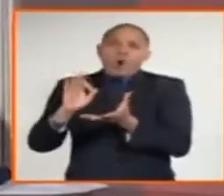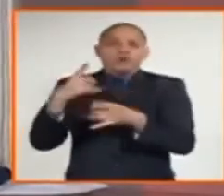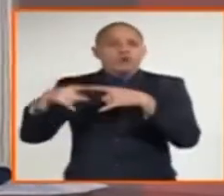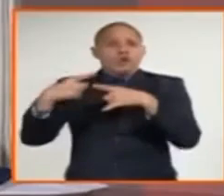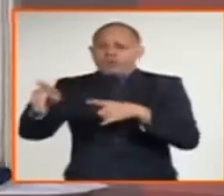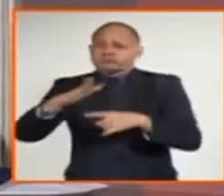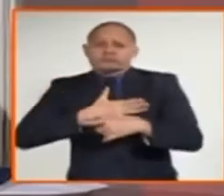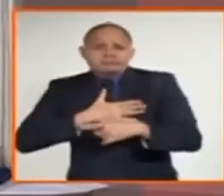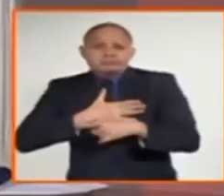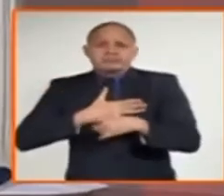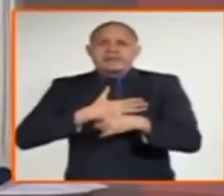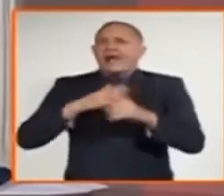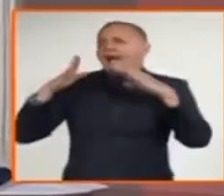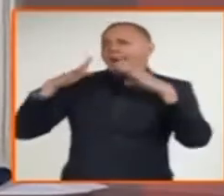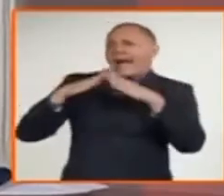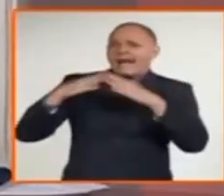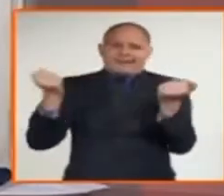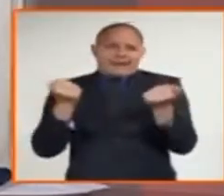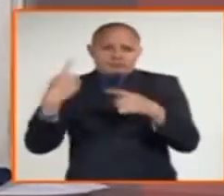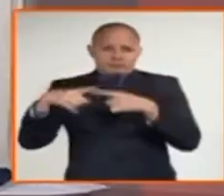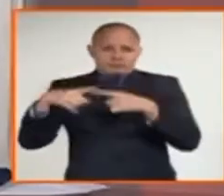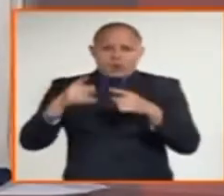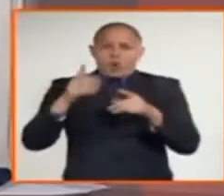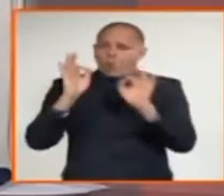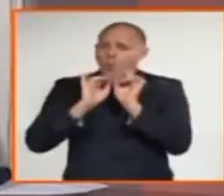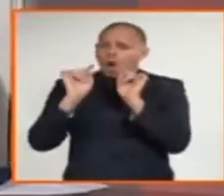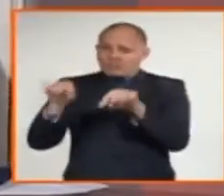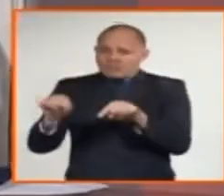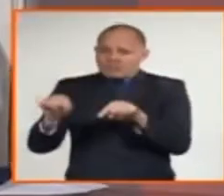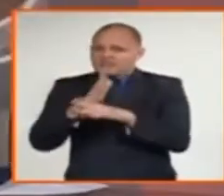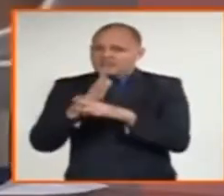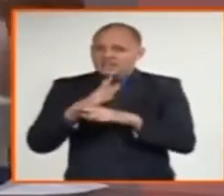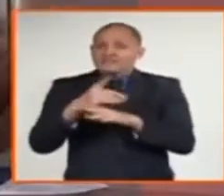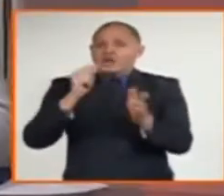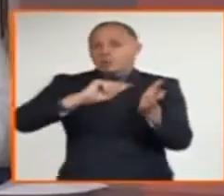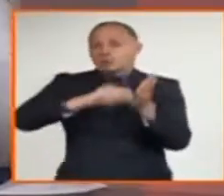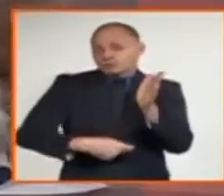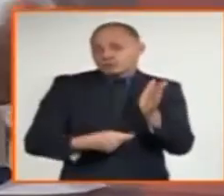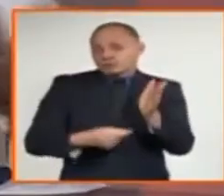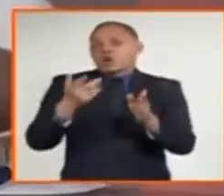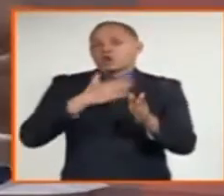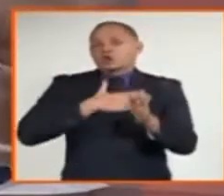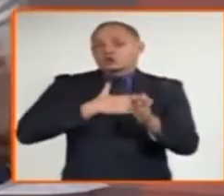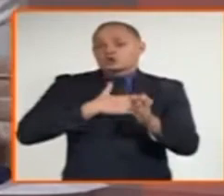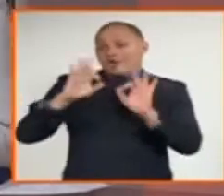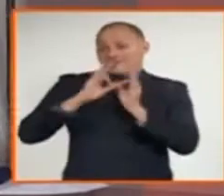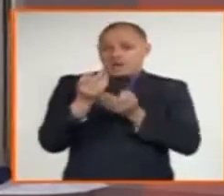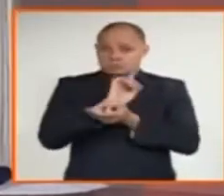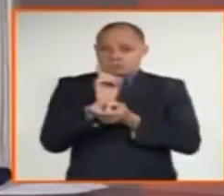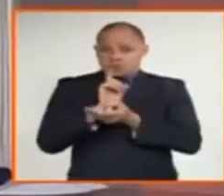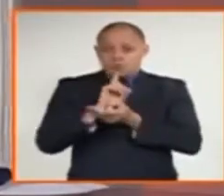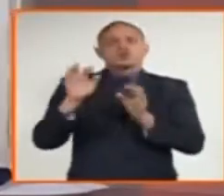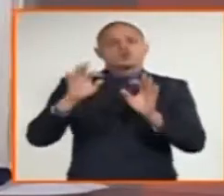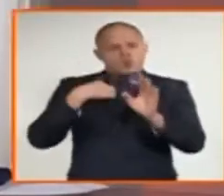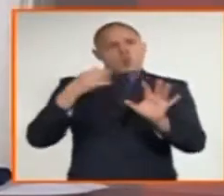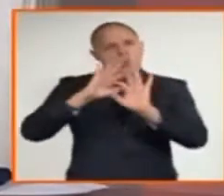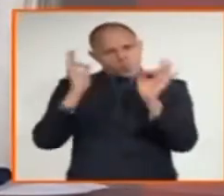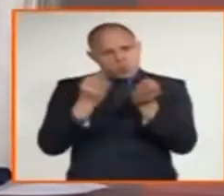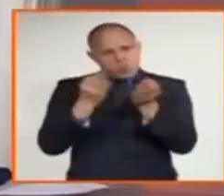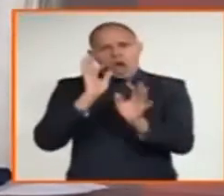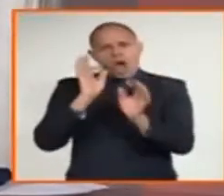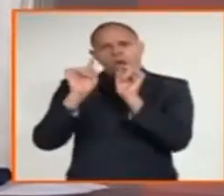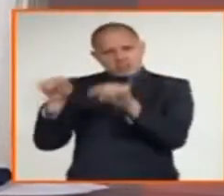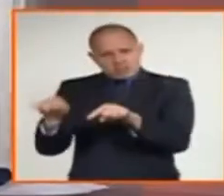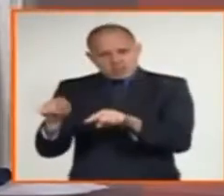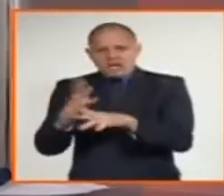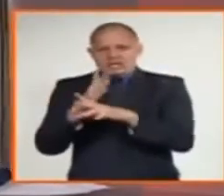estableciendo una guarda de hecho con ese adulto mayor que lo aleja, que lo excluye, que le evita situaciones